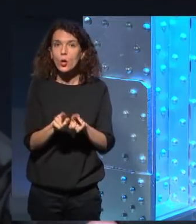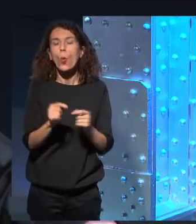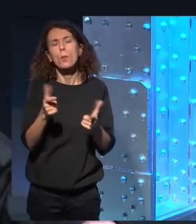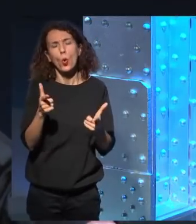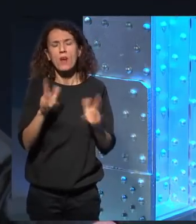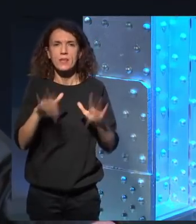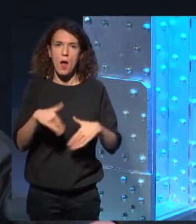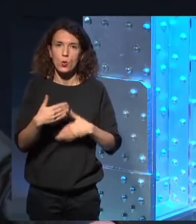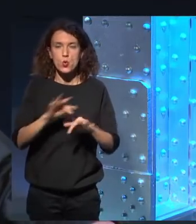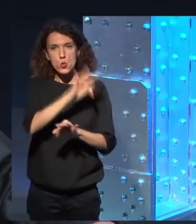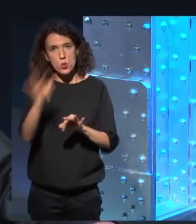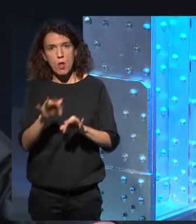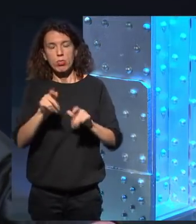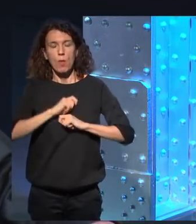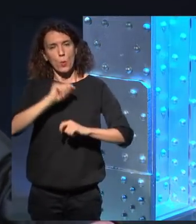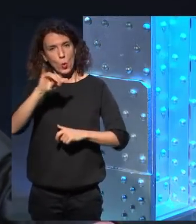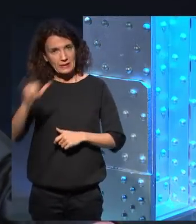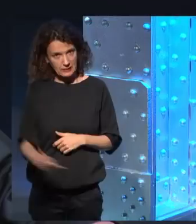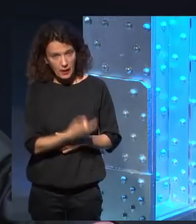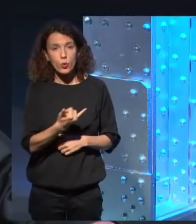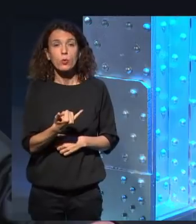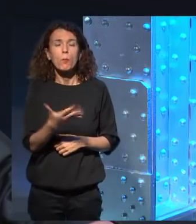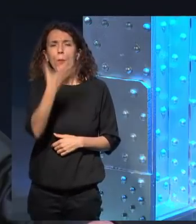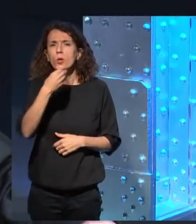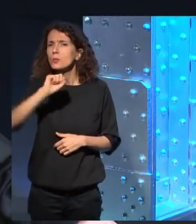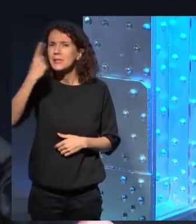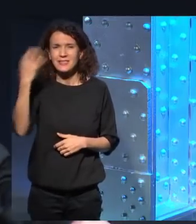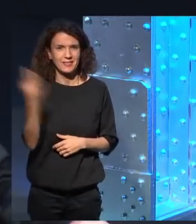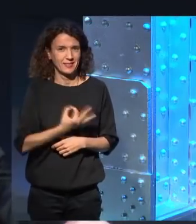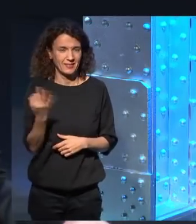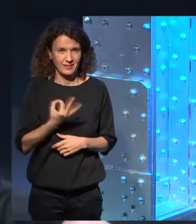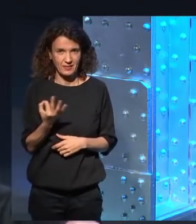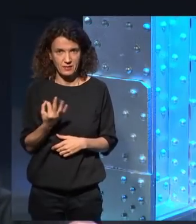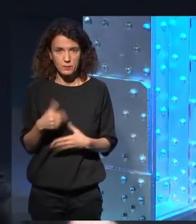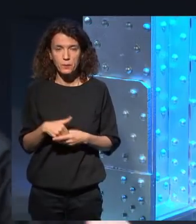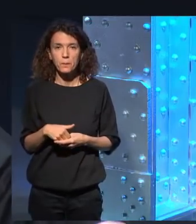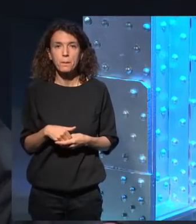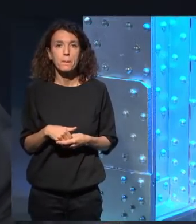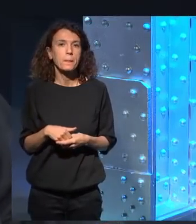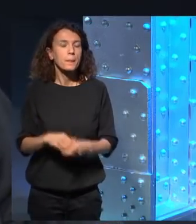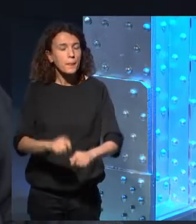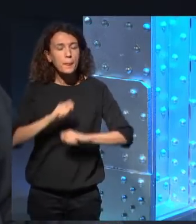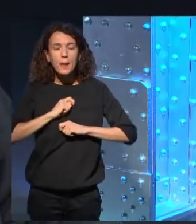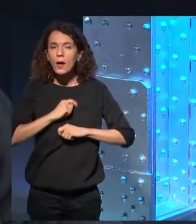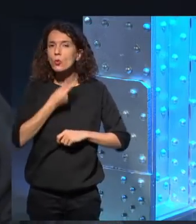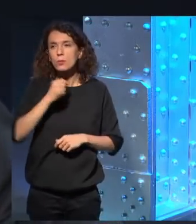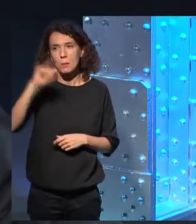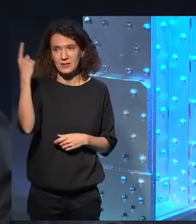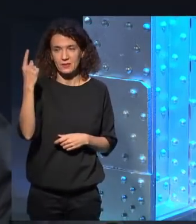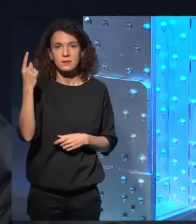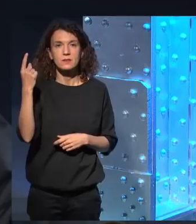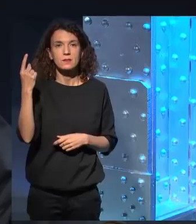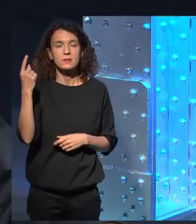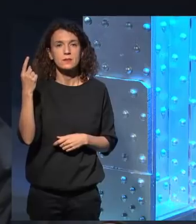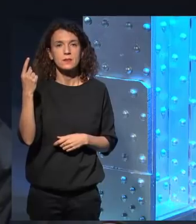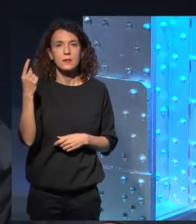cansado, pero lo más lindo, lo que más me gratificó fue que